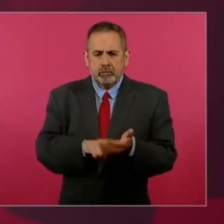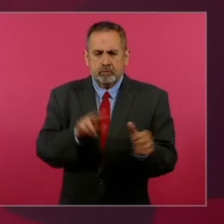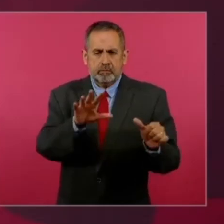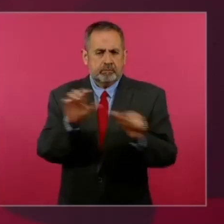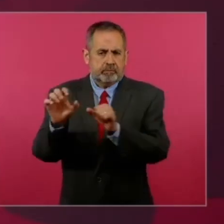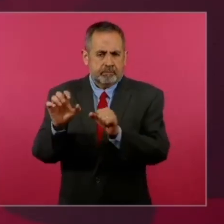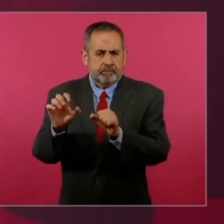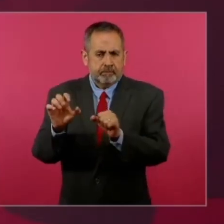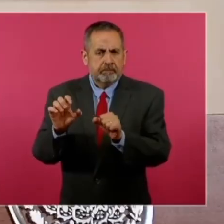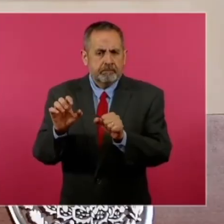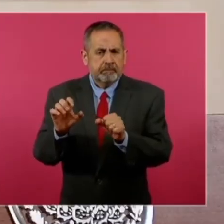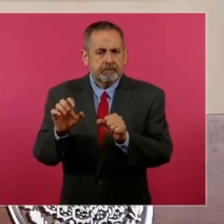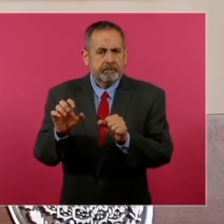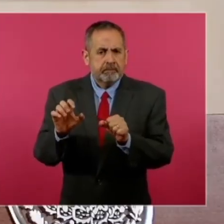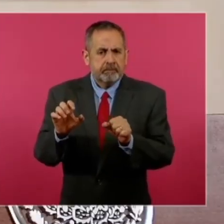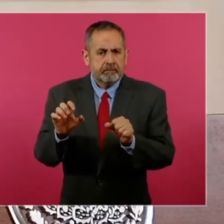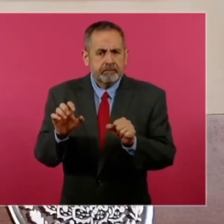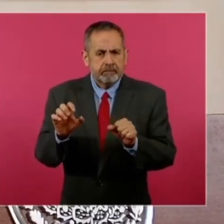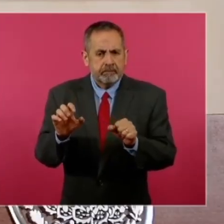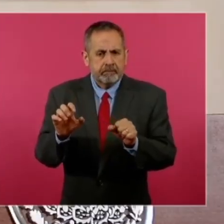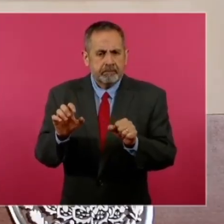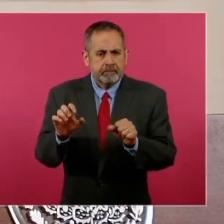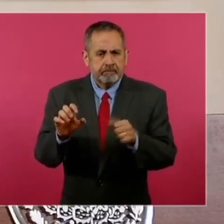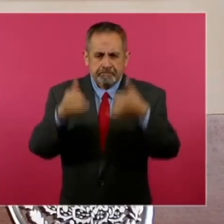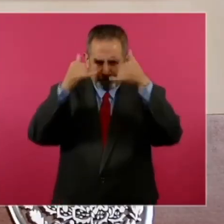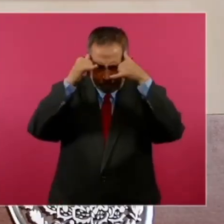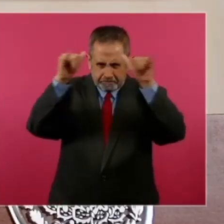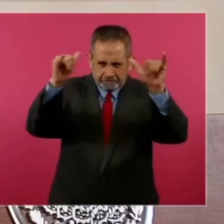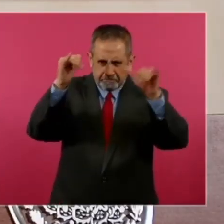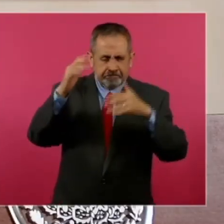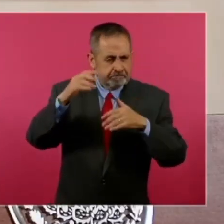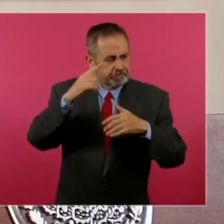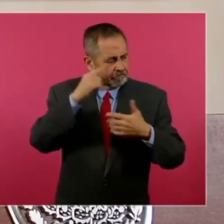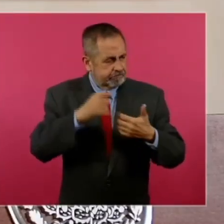cabezas de ganado,